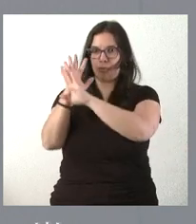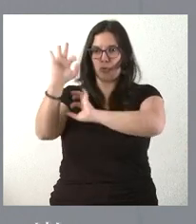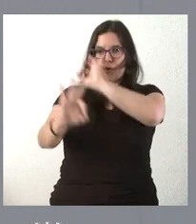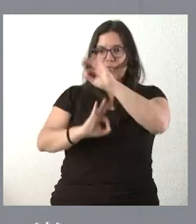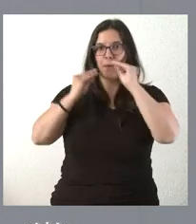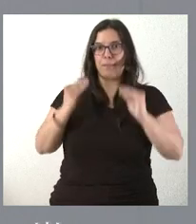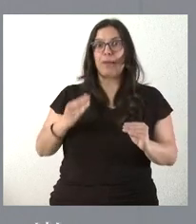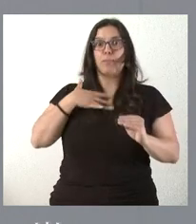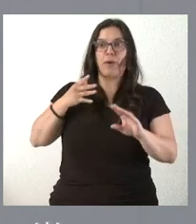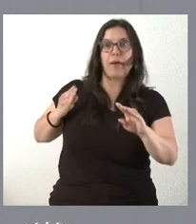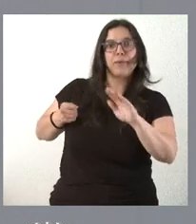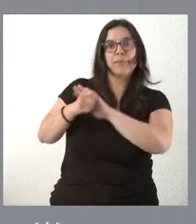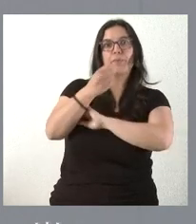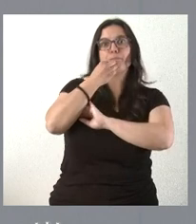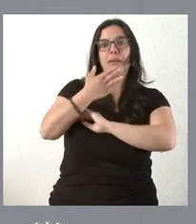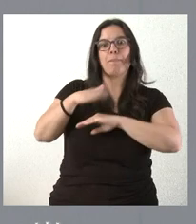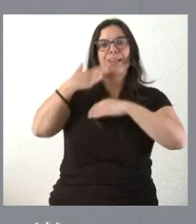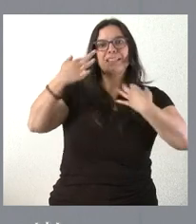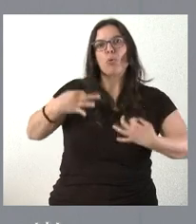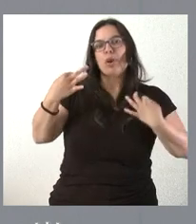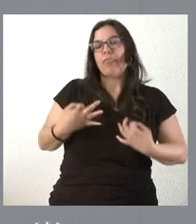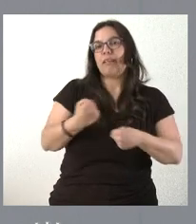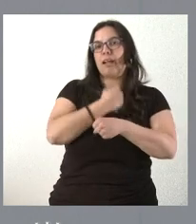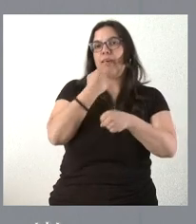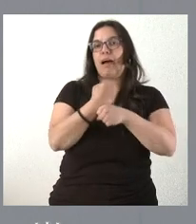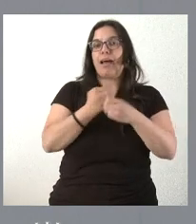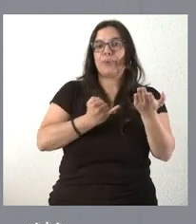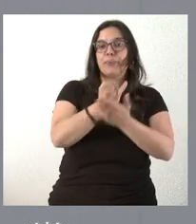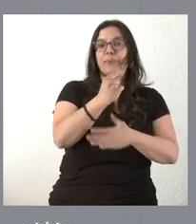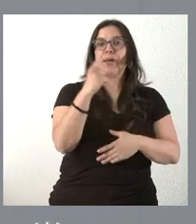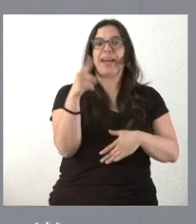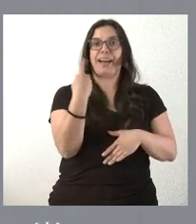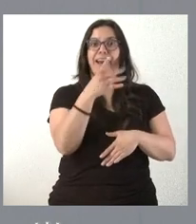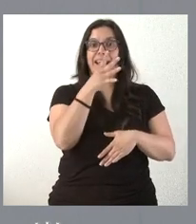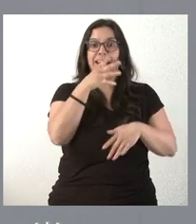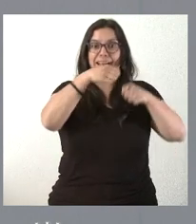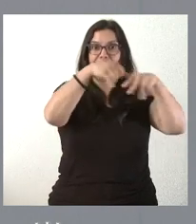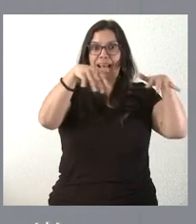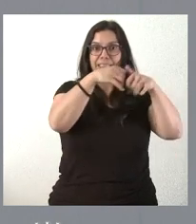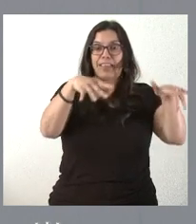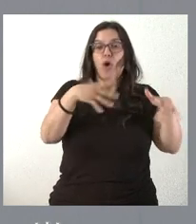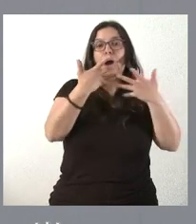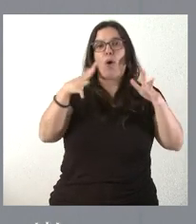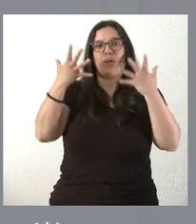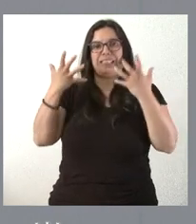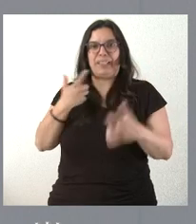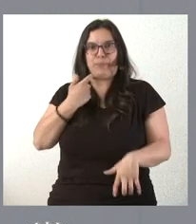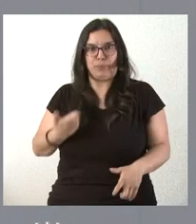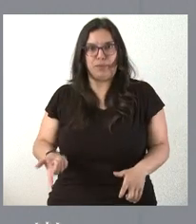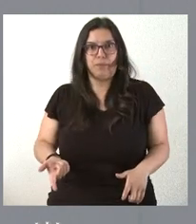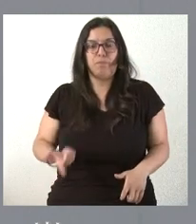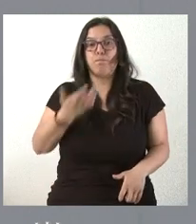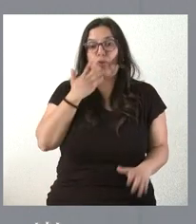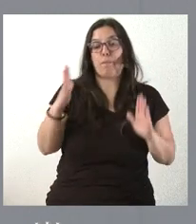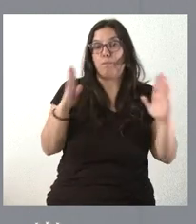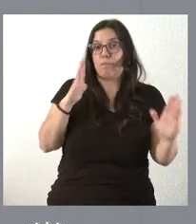realizar inversiones que aseguraran los regadíos y que aseguran las producciones agrarias en época de dificultades como